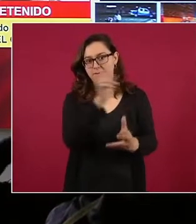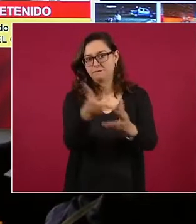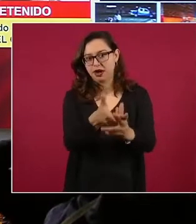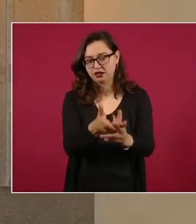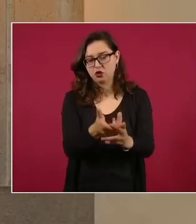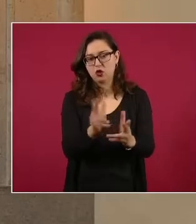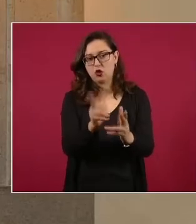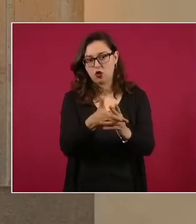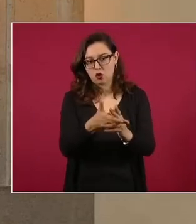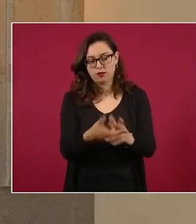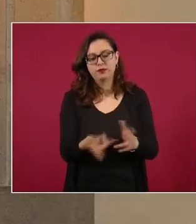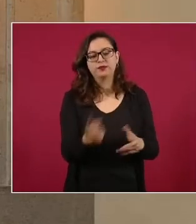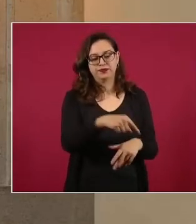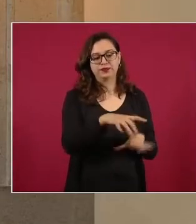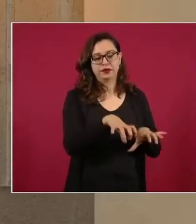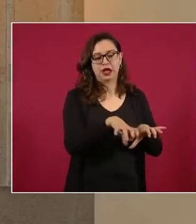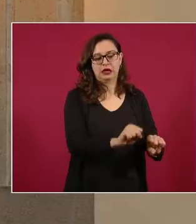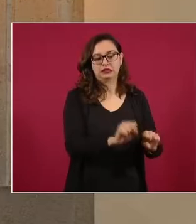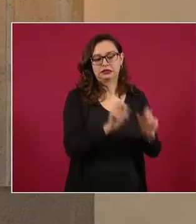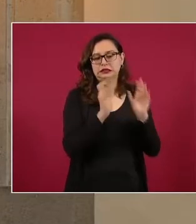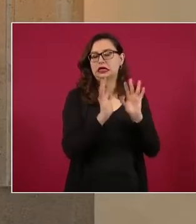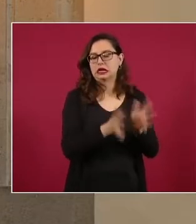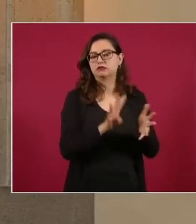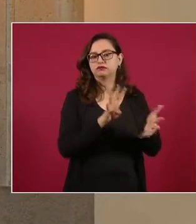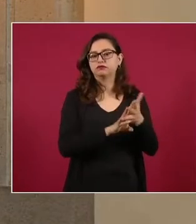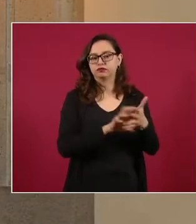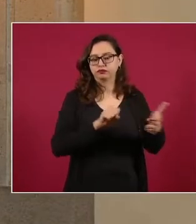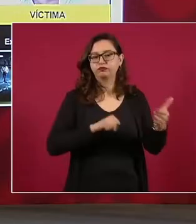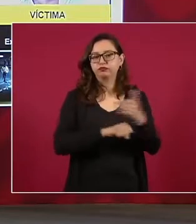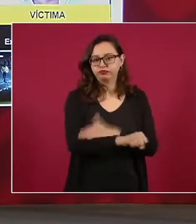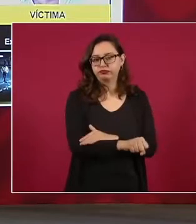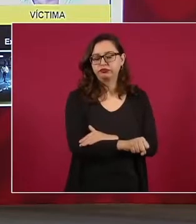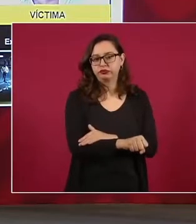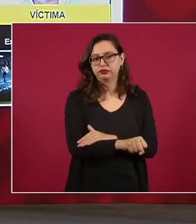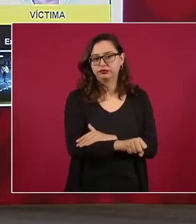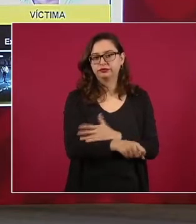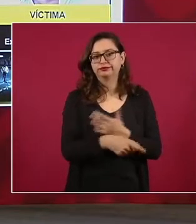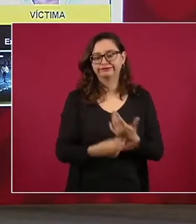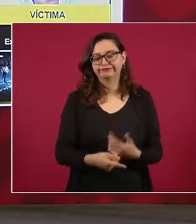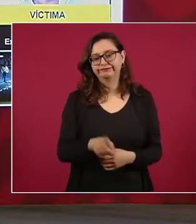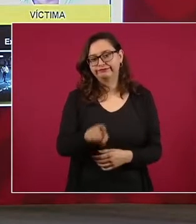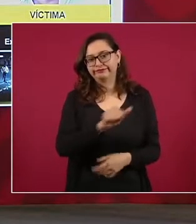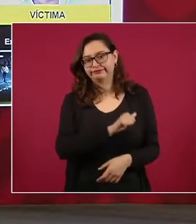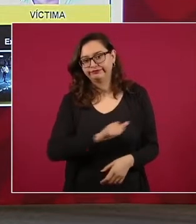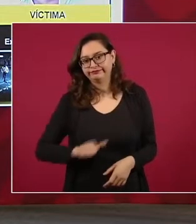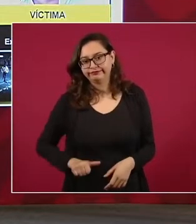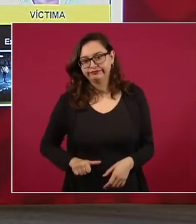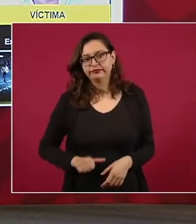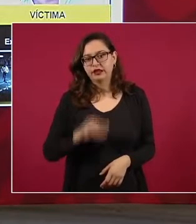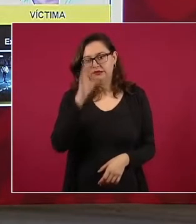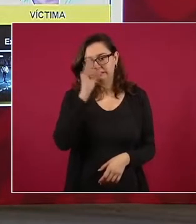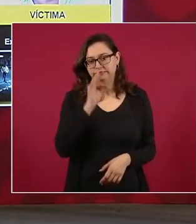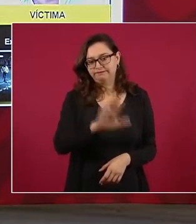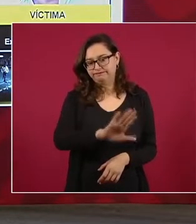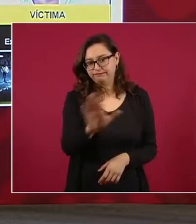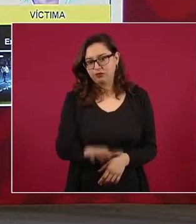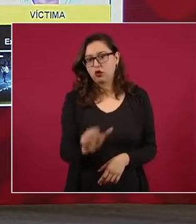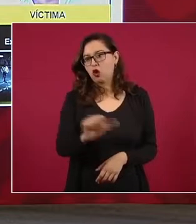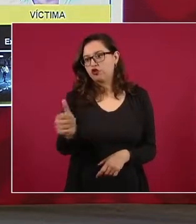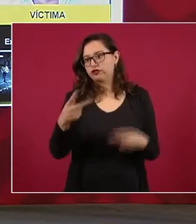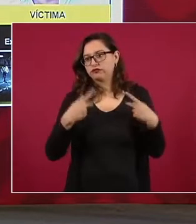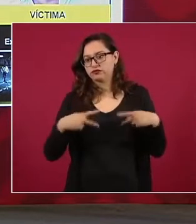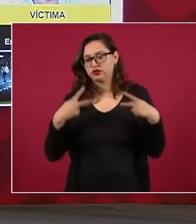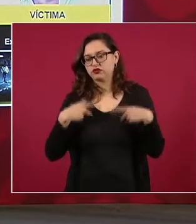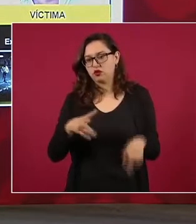homicidio calificado en grado de tentativa por los hechos donde perdió la vida Refugio N. otras personas